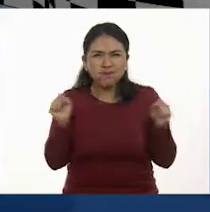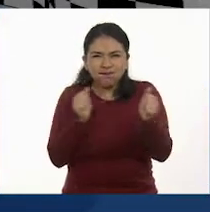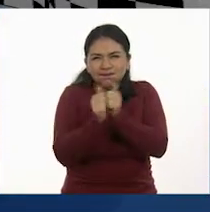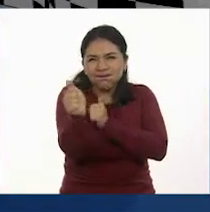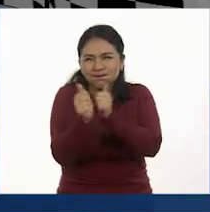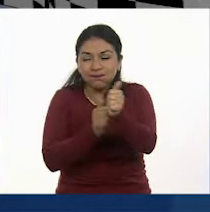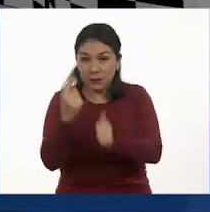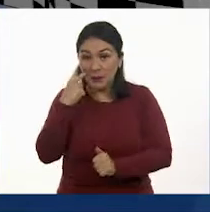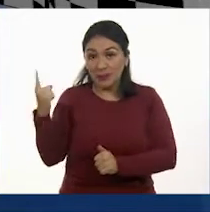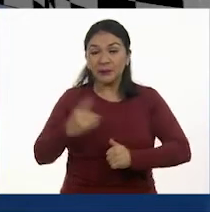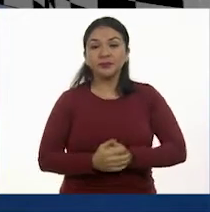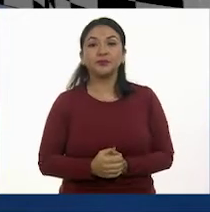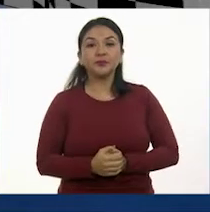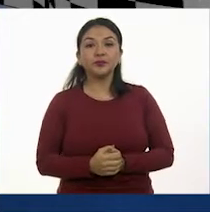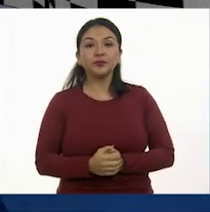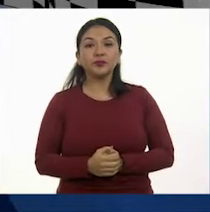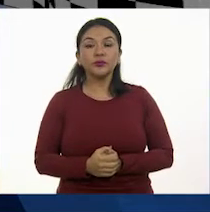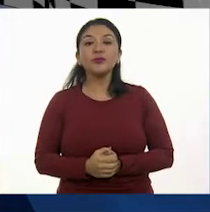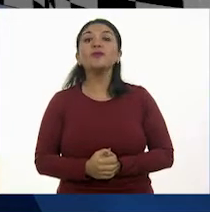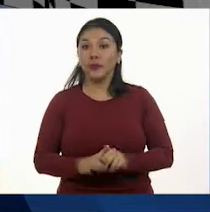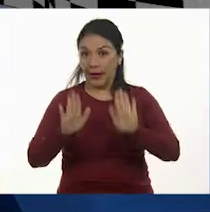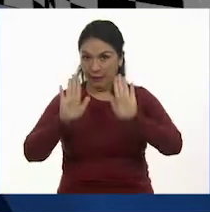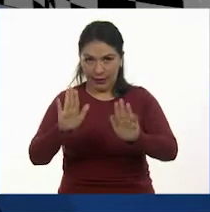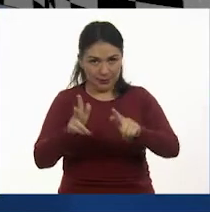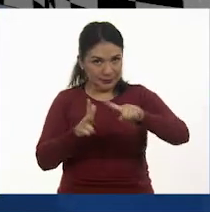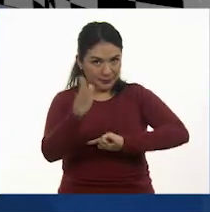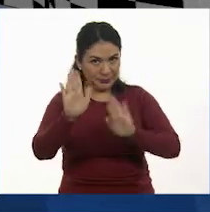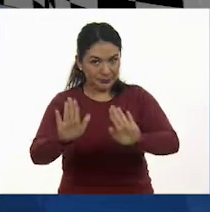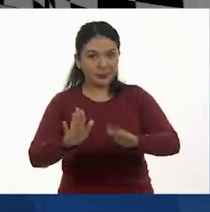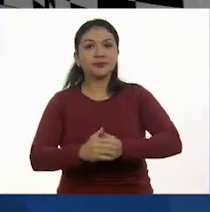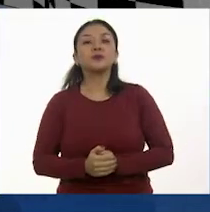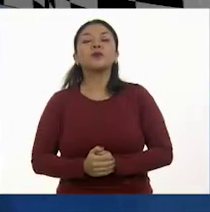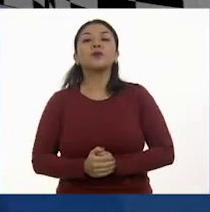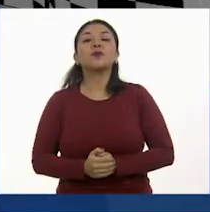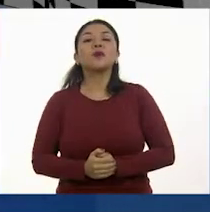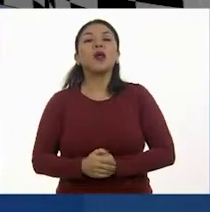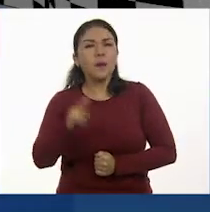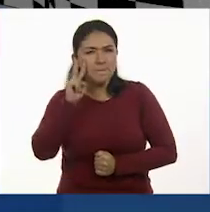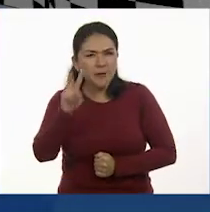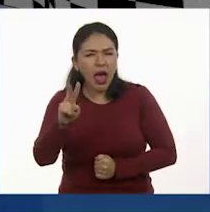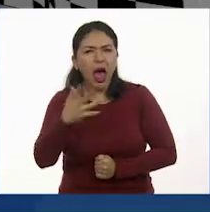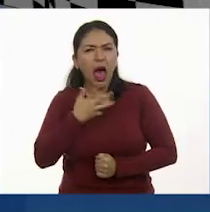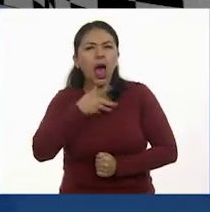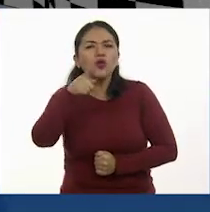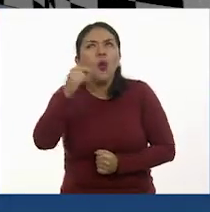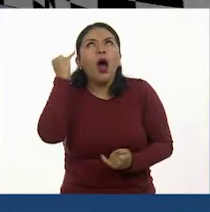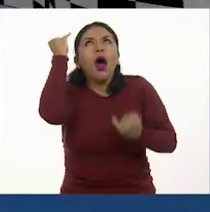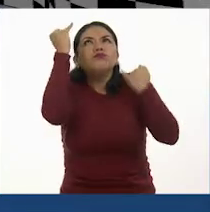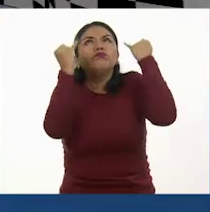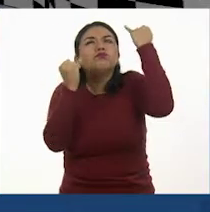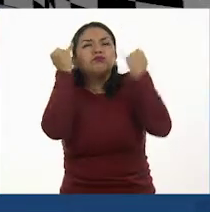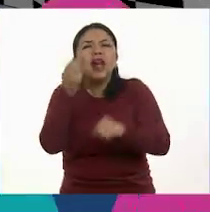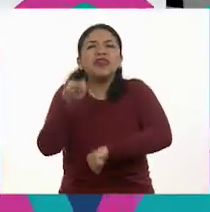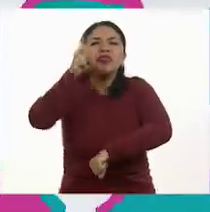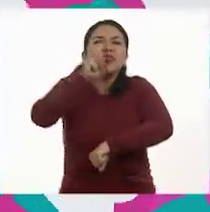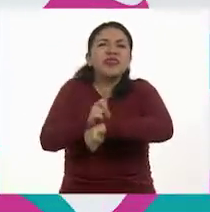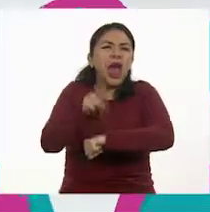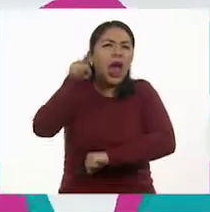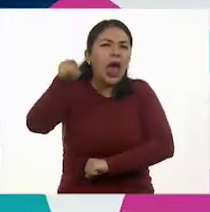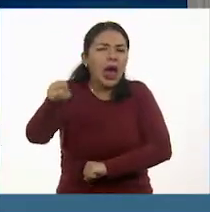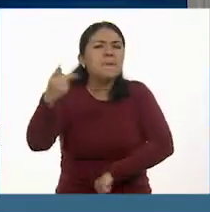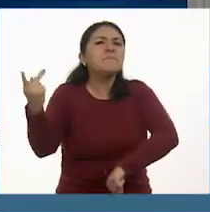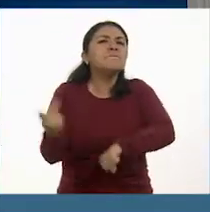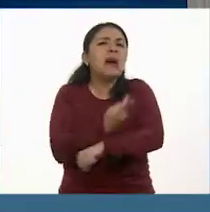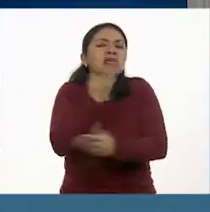siguientes avances. Muy bien. Hasta ahí, por favor. Se nos presenta una situación imaginaria. ¿Qué, pues, esta podría